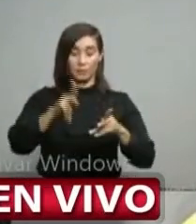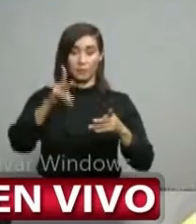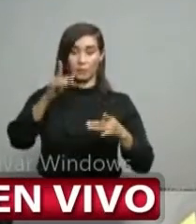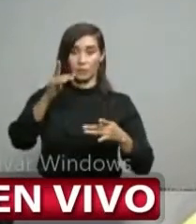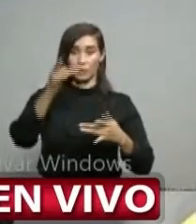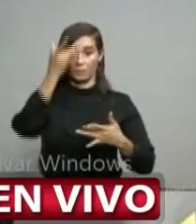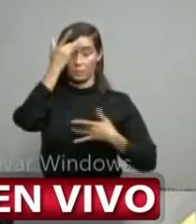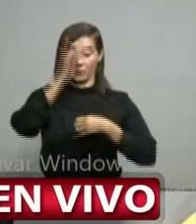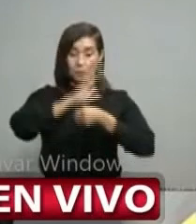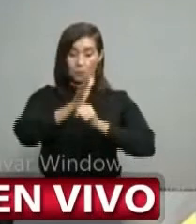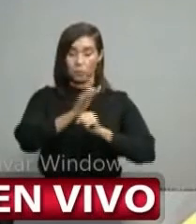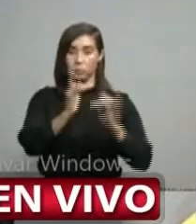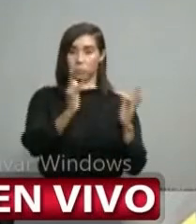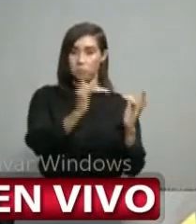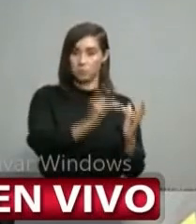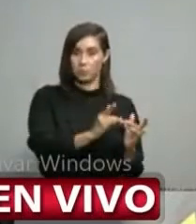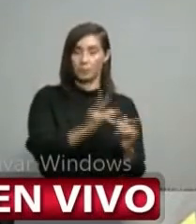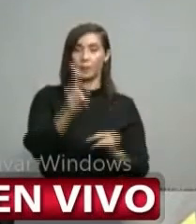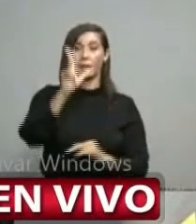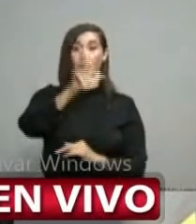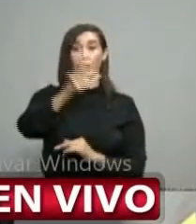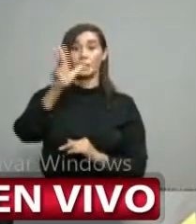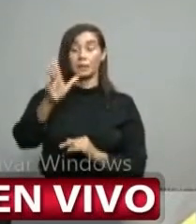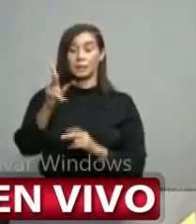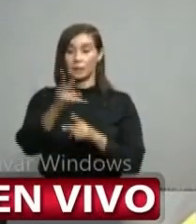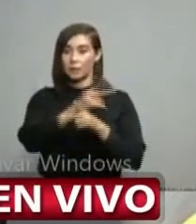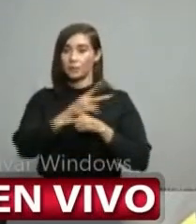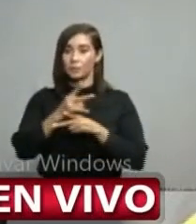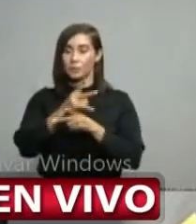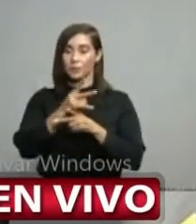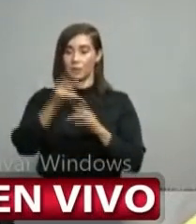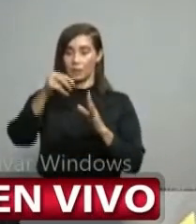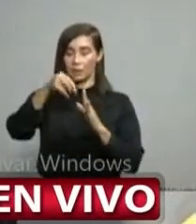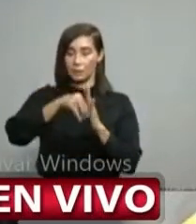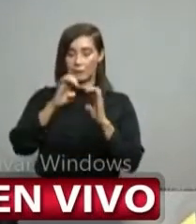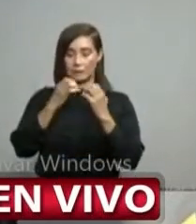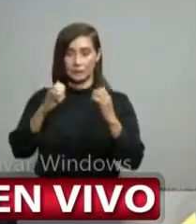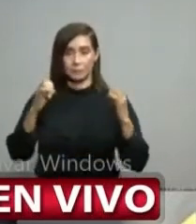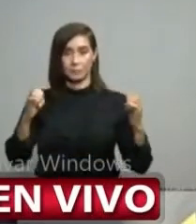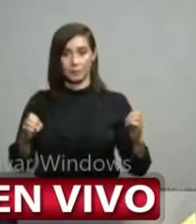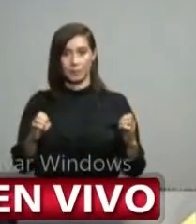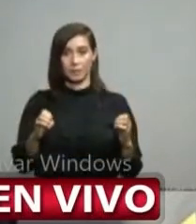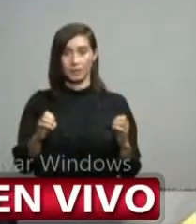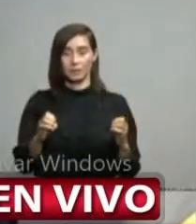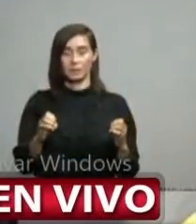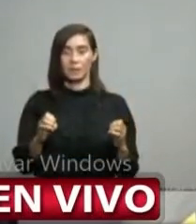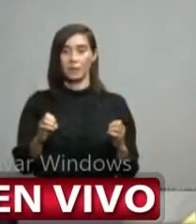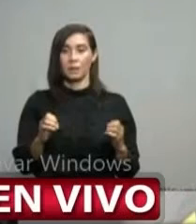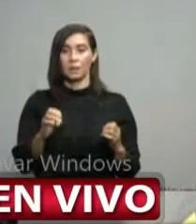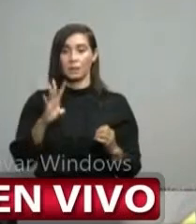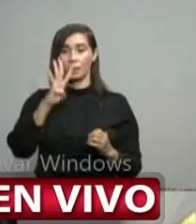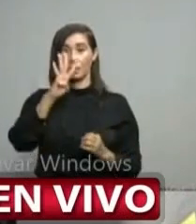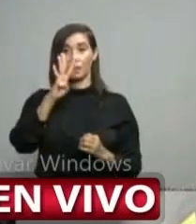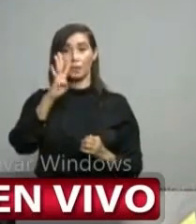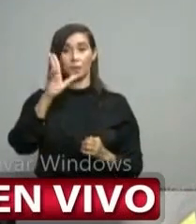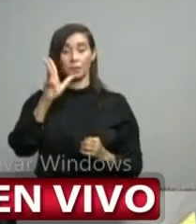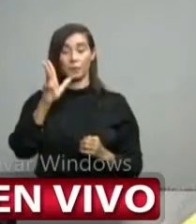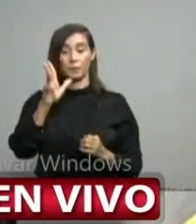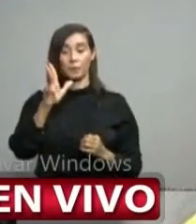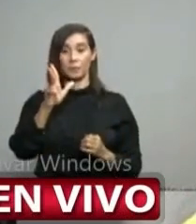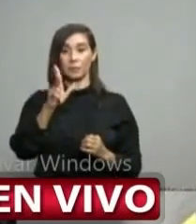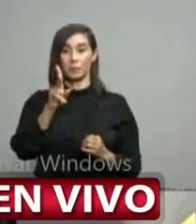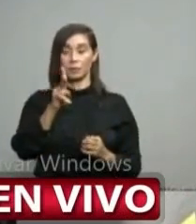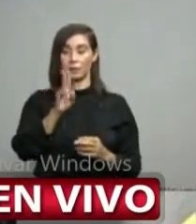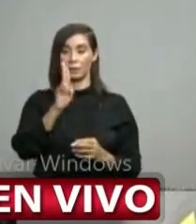treinta y tres en UCI de un total de noventa y tres unidades que están disponibles de camas disponibles de